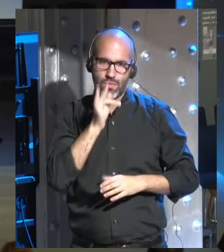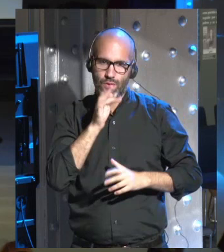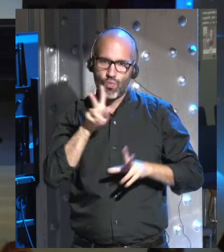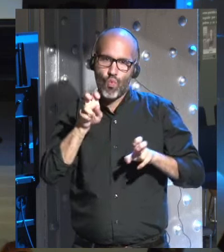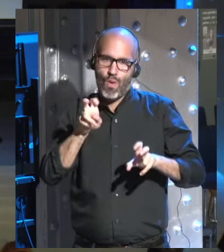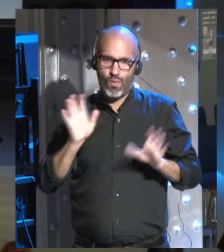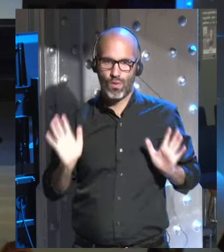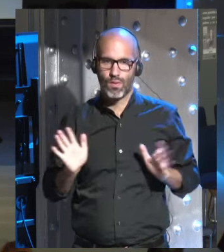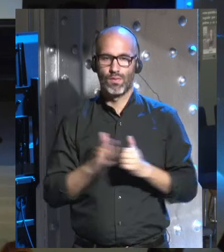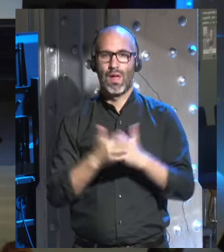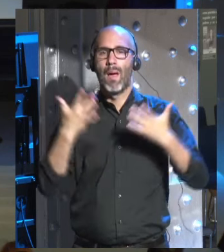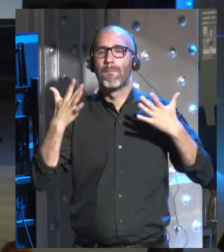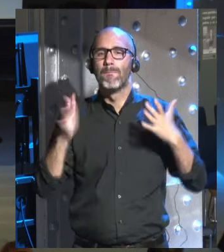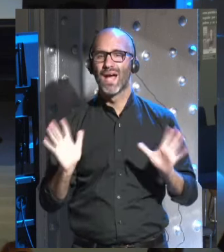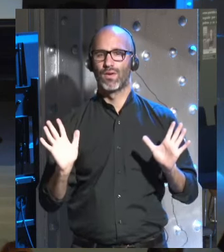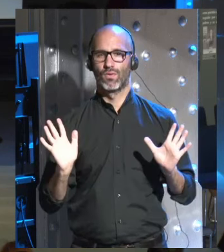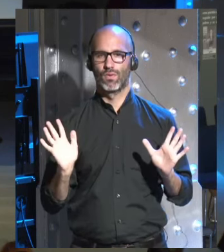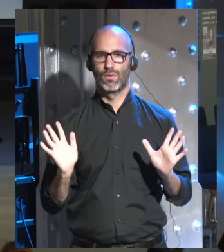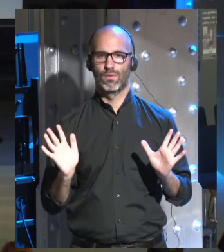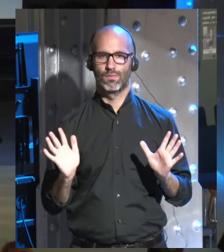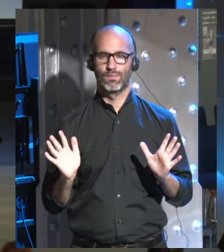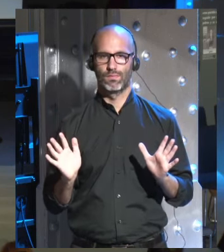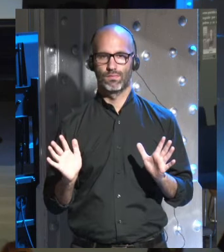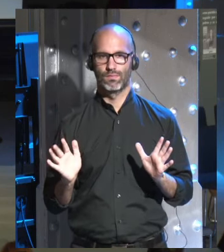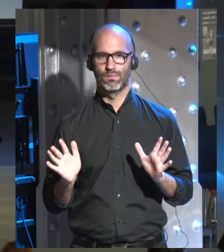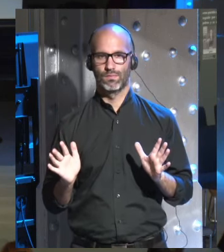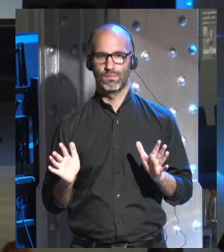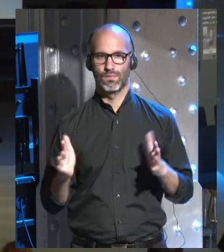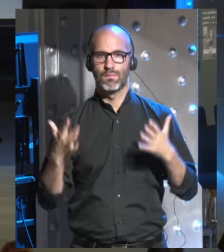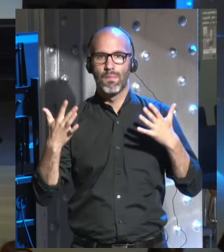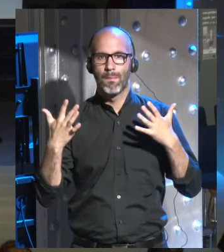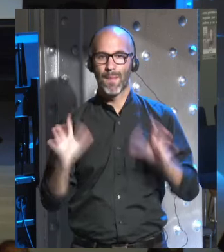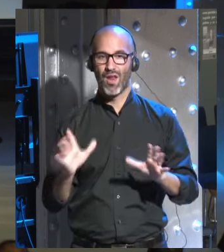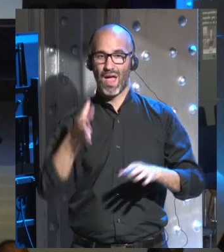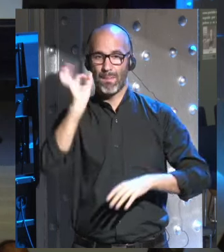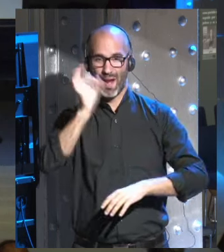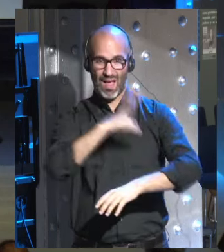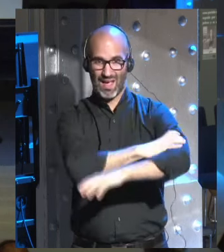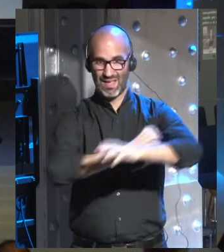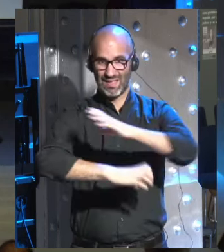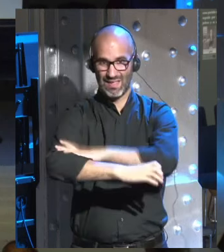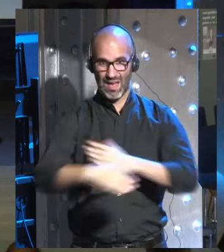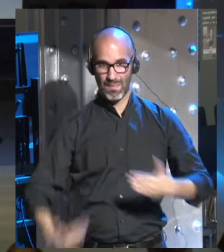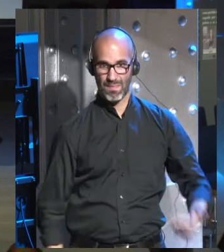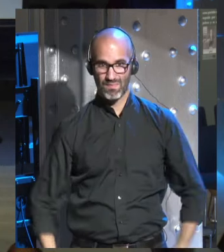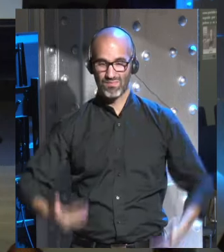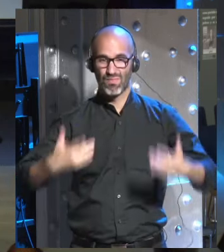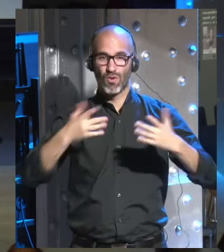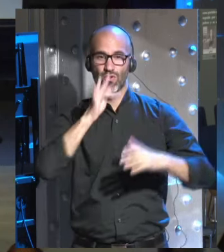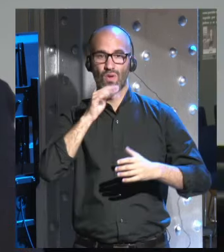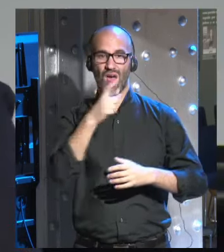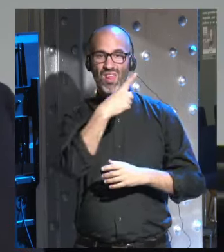orgánicas pero aunque las las extremidades orgánicas no han cambiado demasiado en los últimos 100.000 años